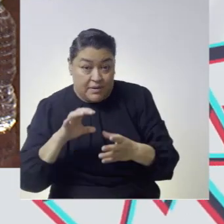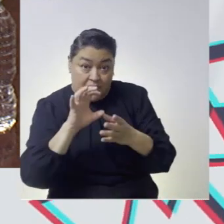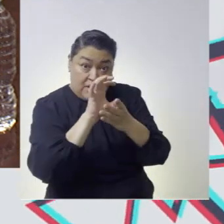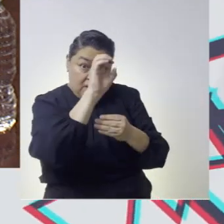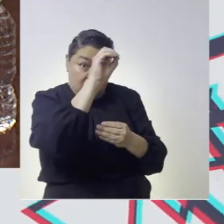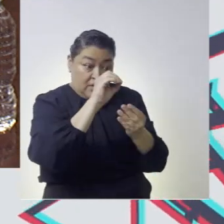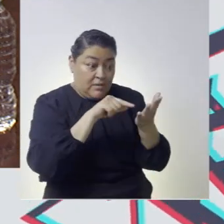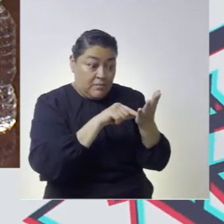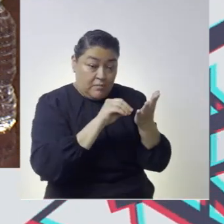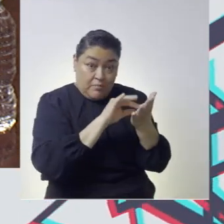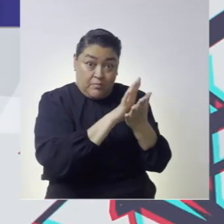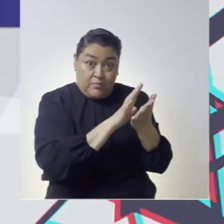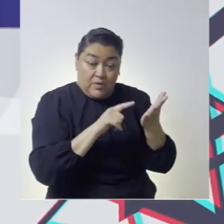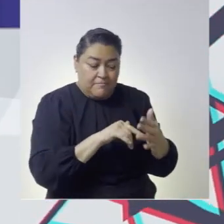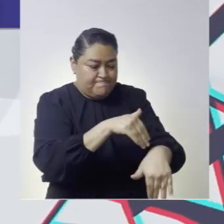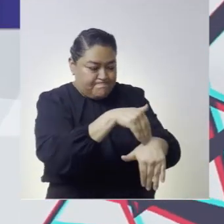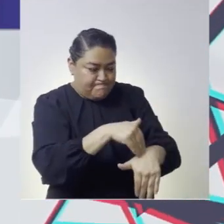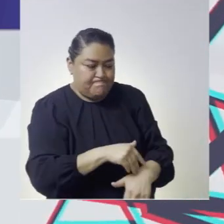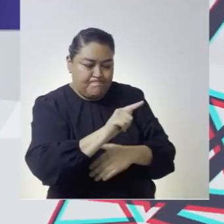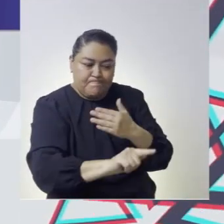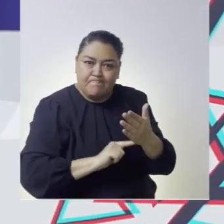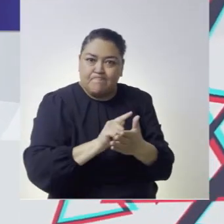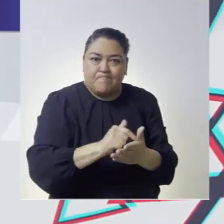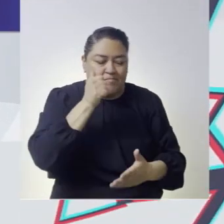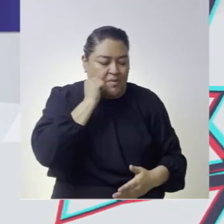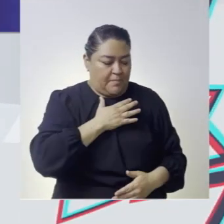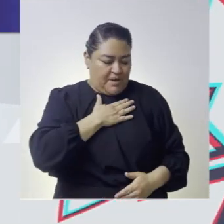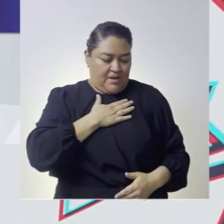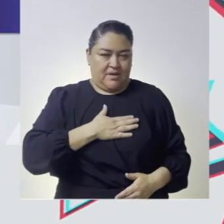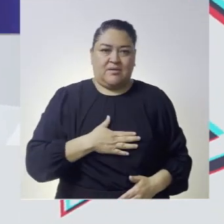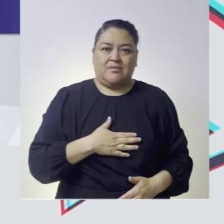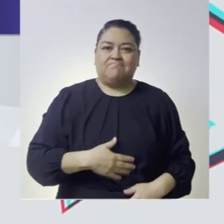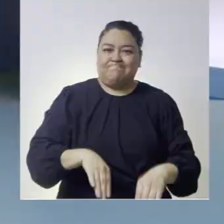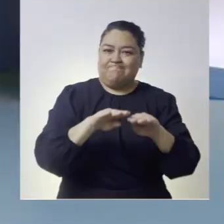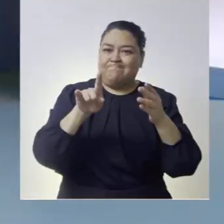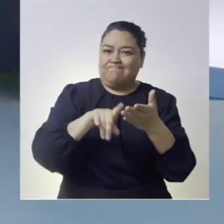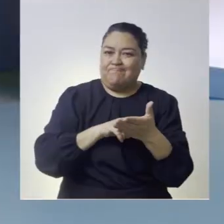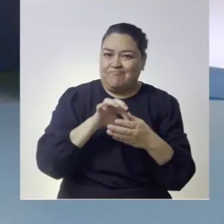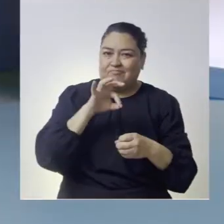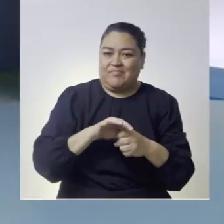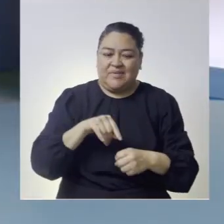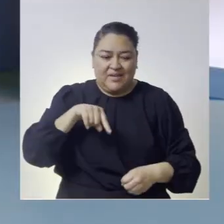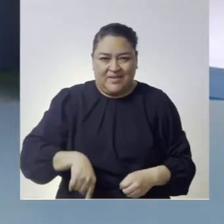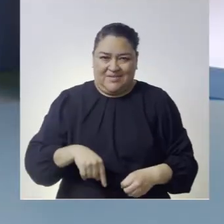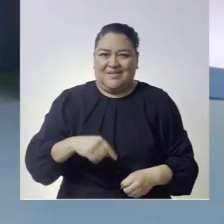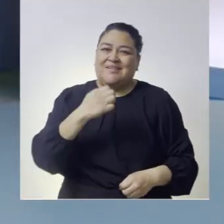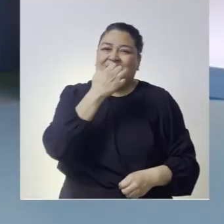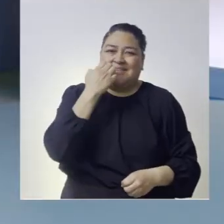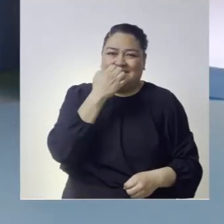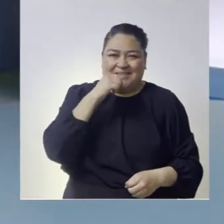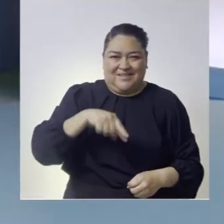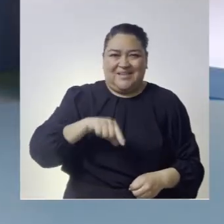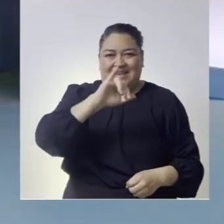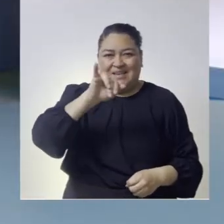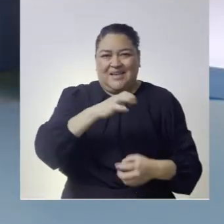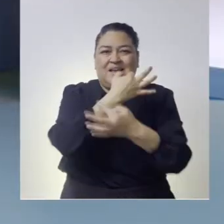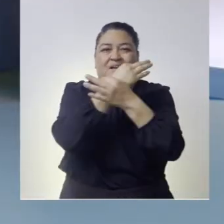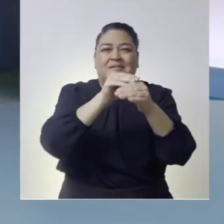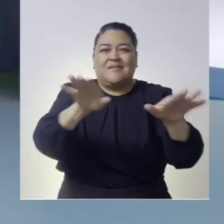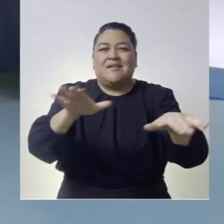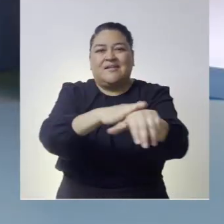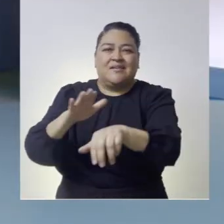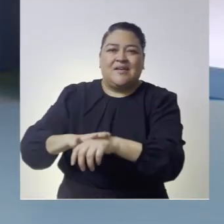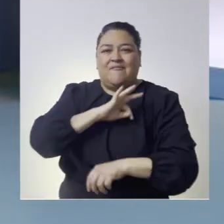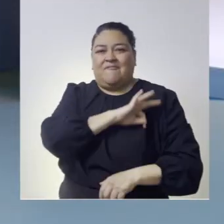constitución las leyes y la implementación de la justicia electoral desde justicia electoral a la semana muchas